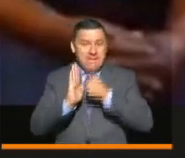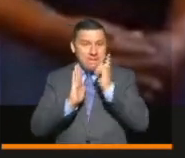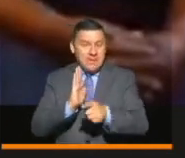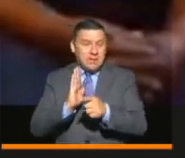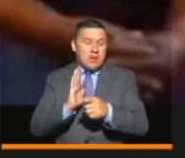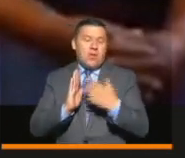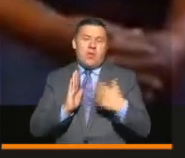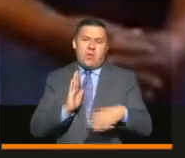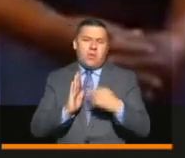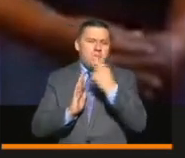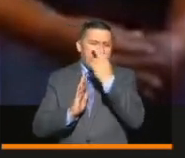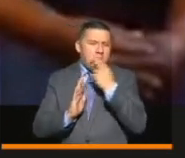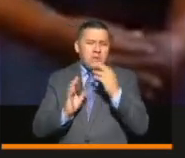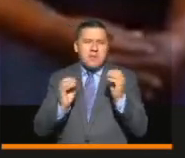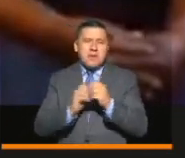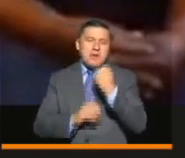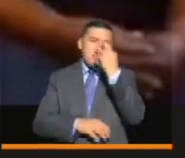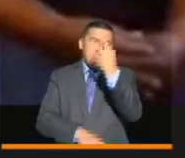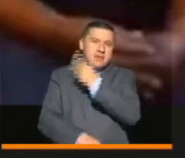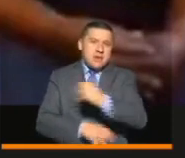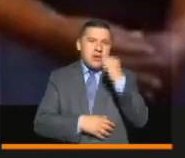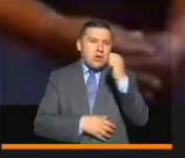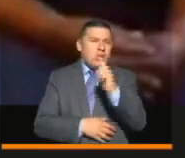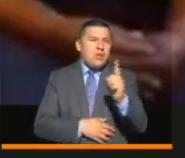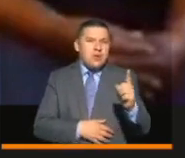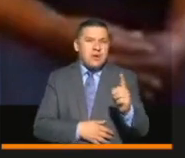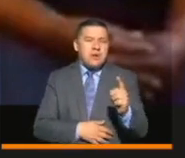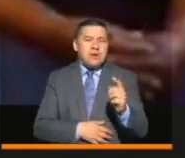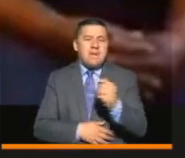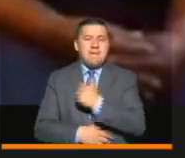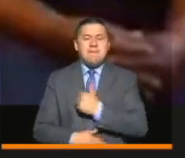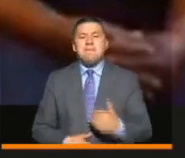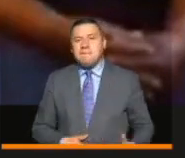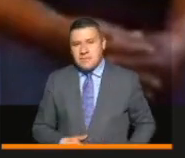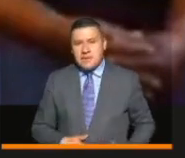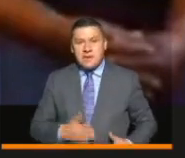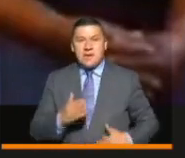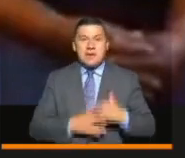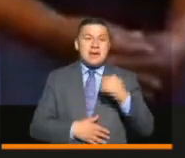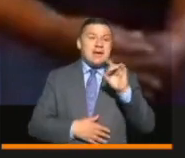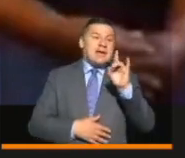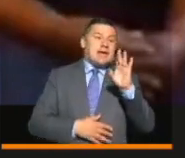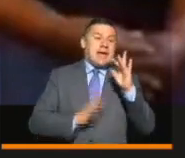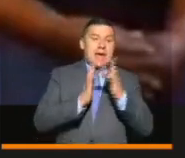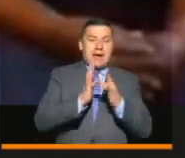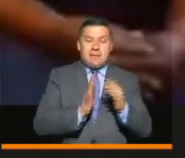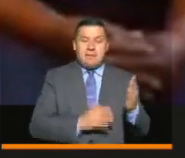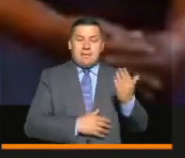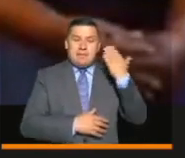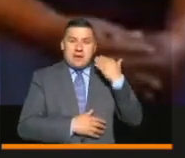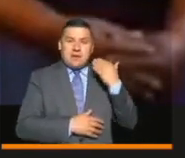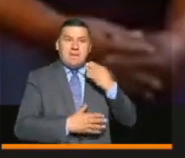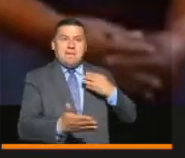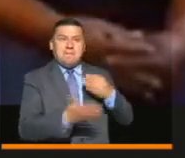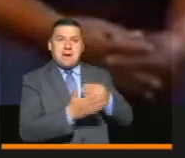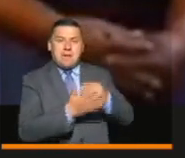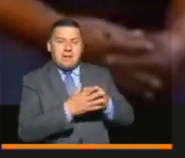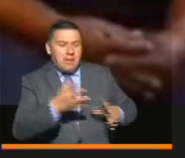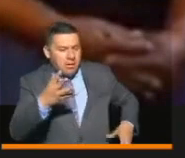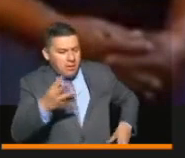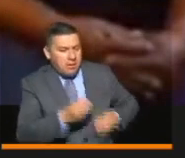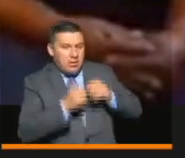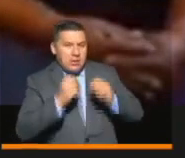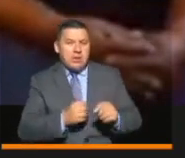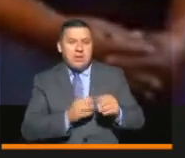programa que está ya cubriendo más de tres millones de beneficiarios, presidente, desde el 15 de abril pasado, iniciamos el pago acumulado